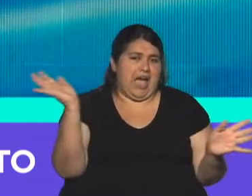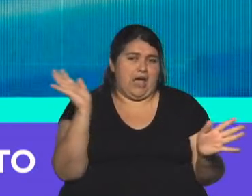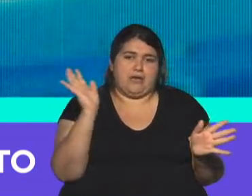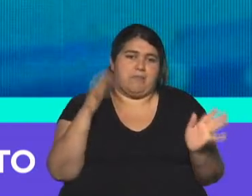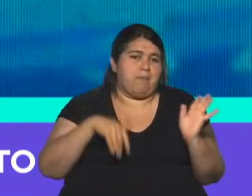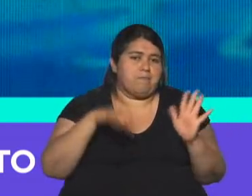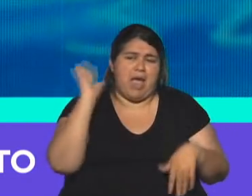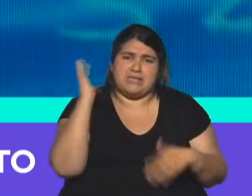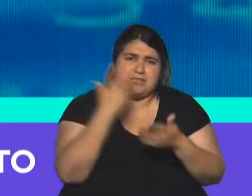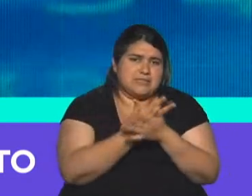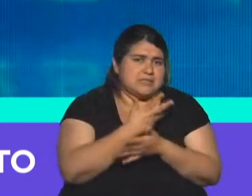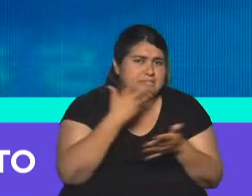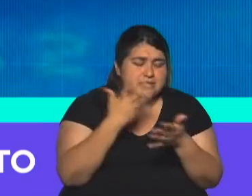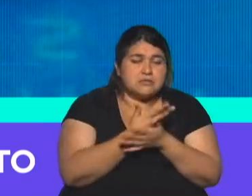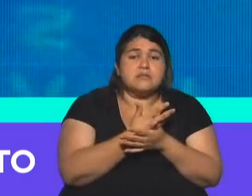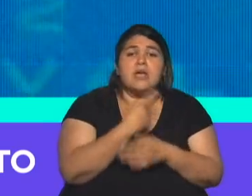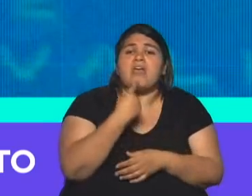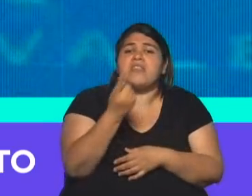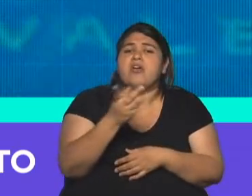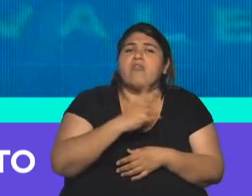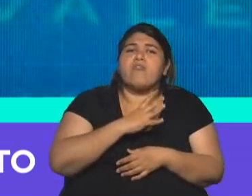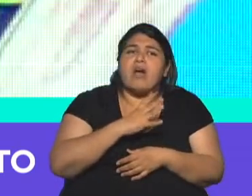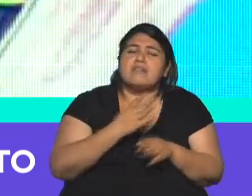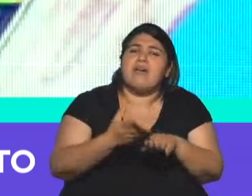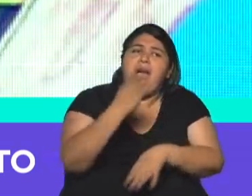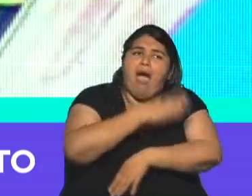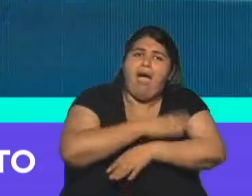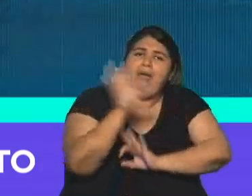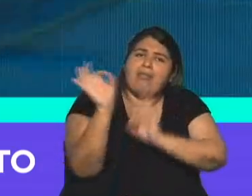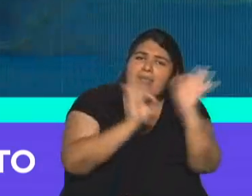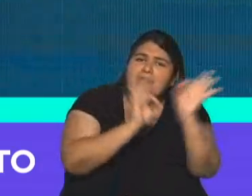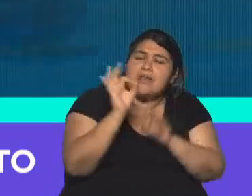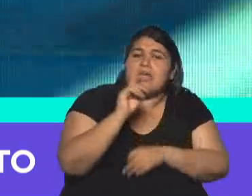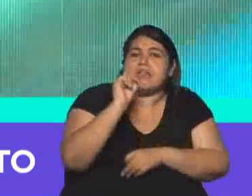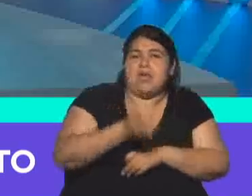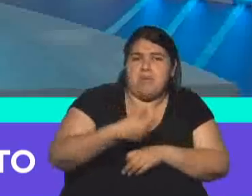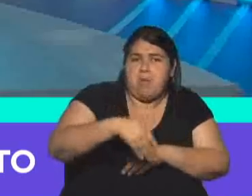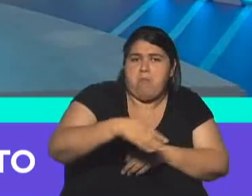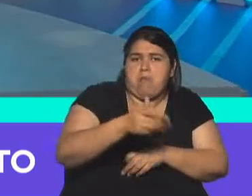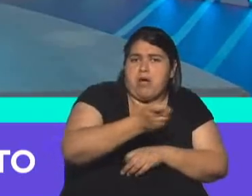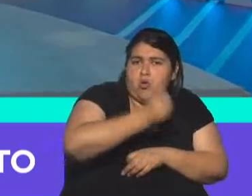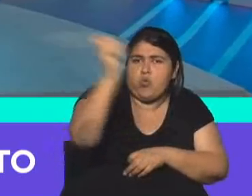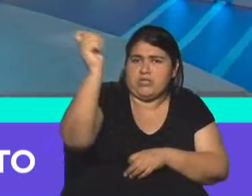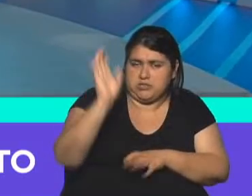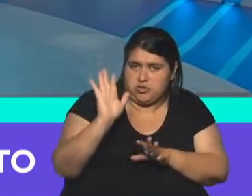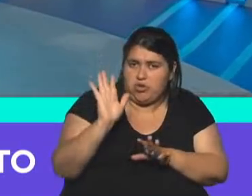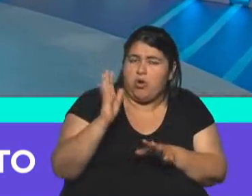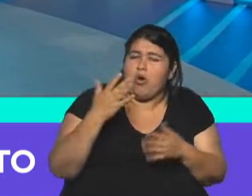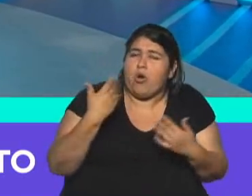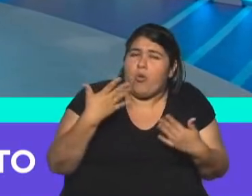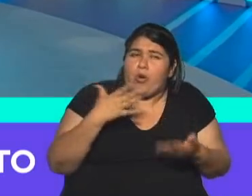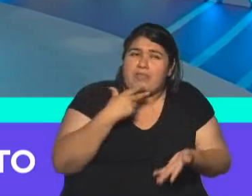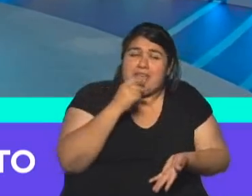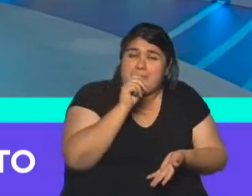las más damnificadas, hablaron de una falta de previsibilidad y también de acciones judiciales. ¿Puede cambiar una medida